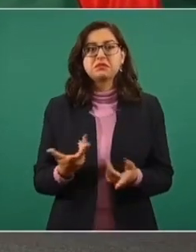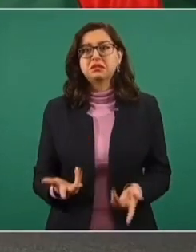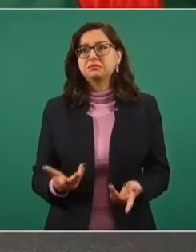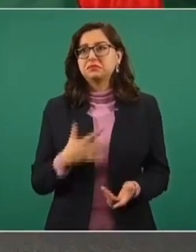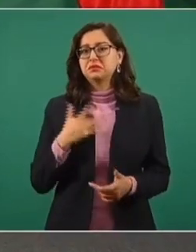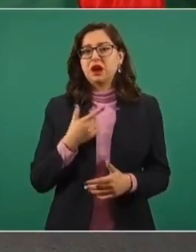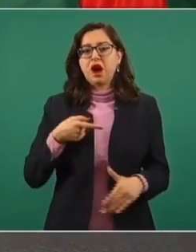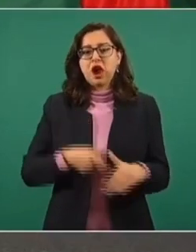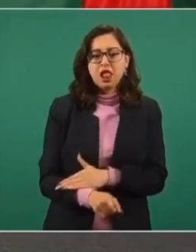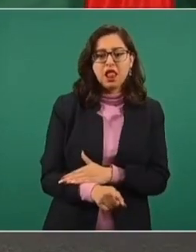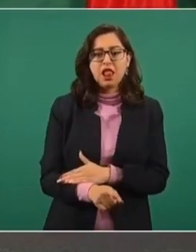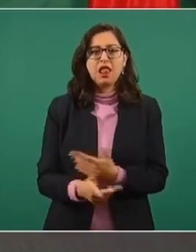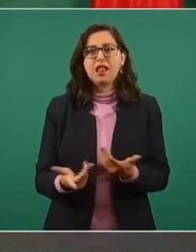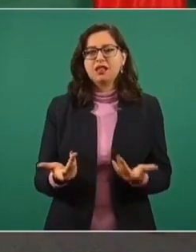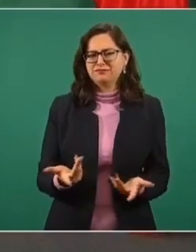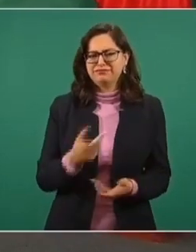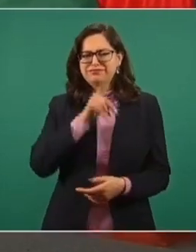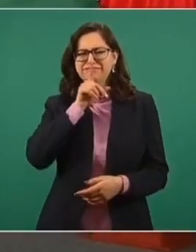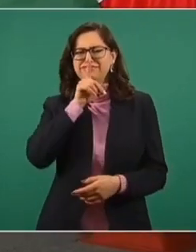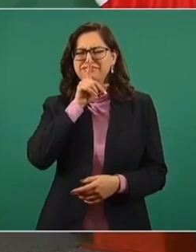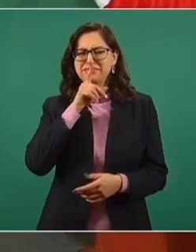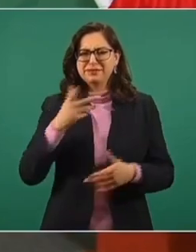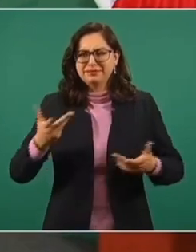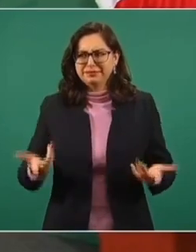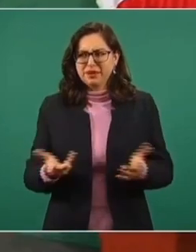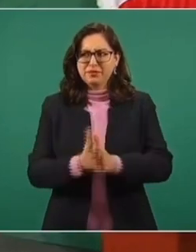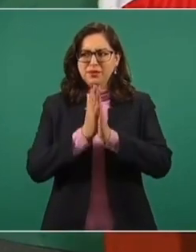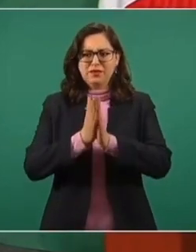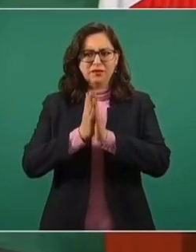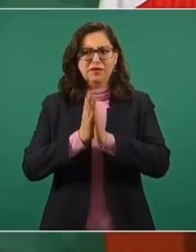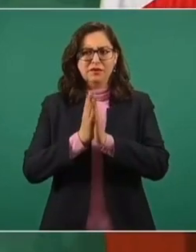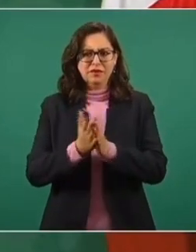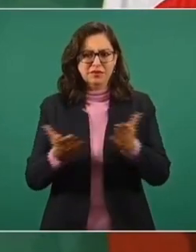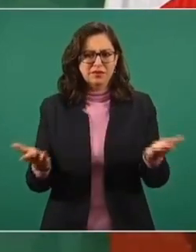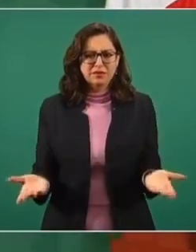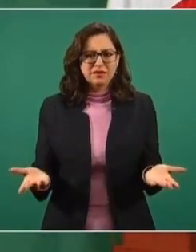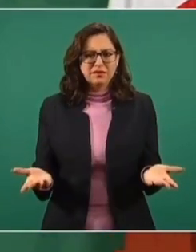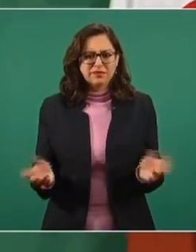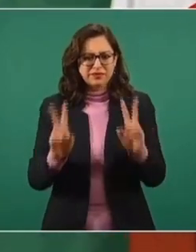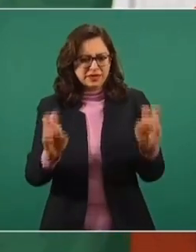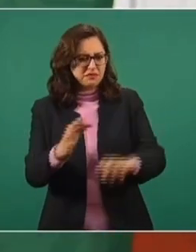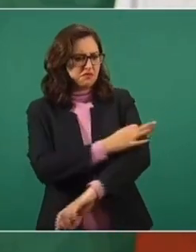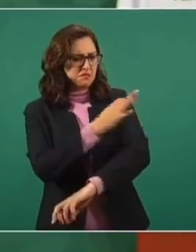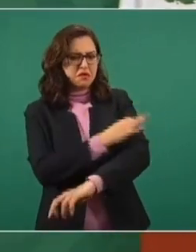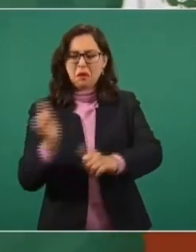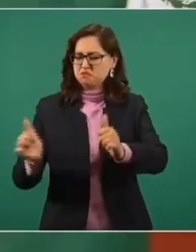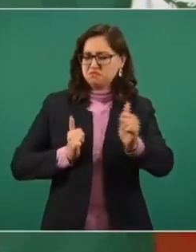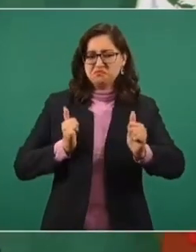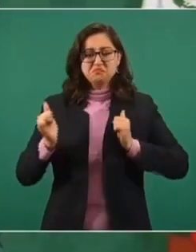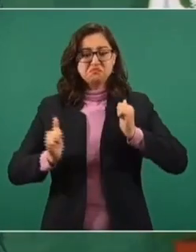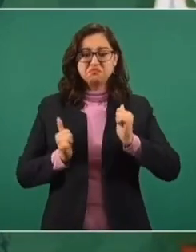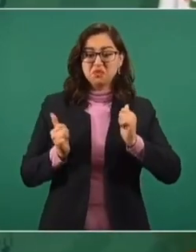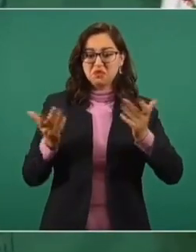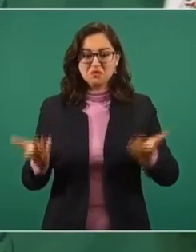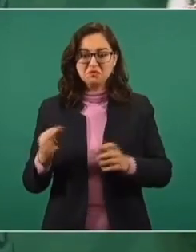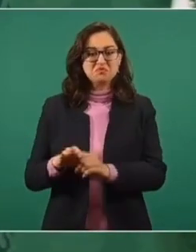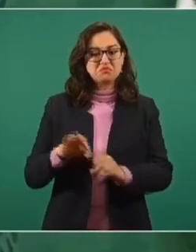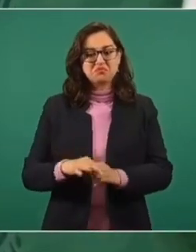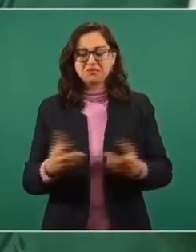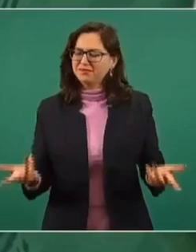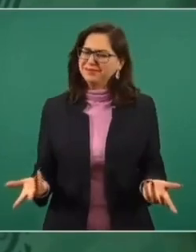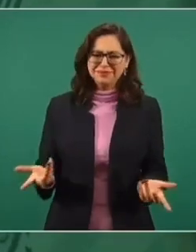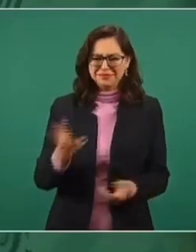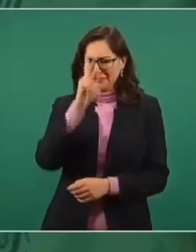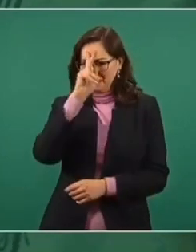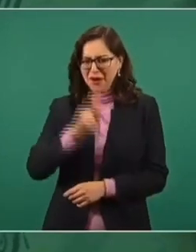ilegal y perversa. Imagínense, traficar con la aplicación de las vacunas para fines electorales,